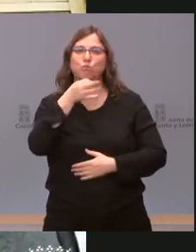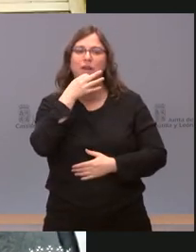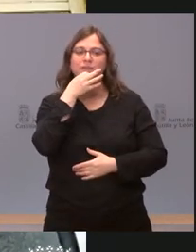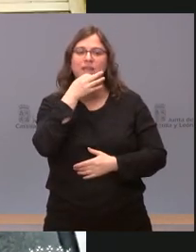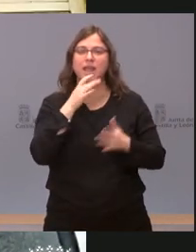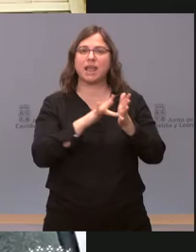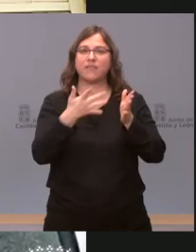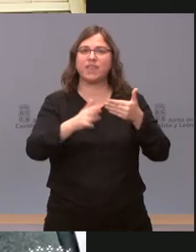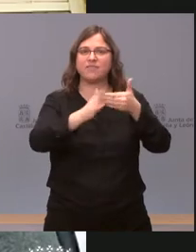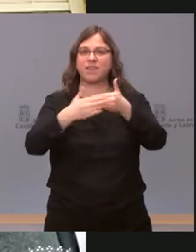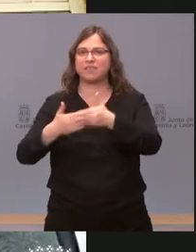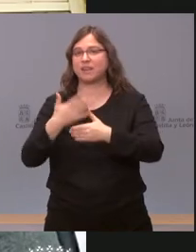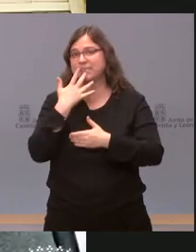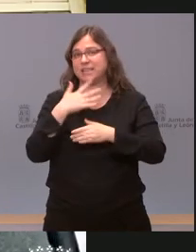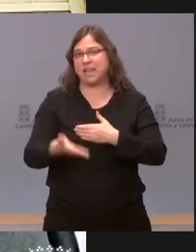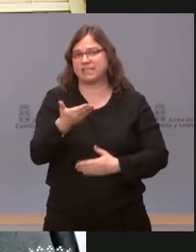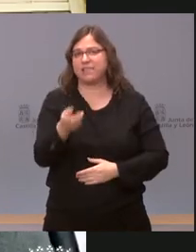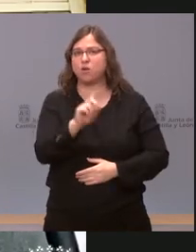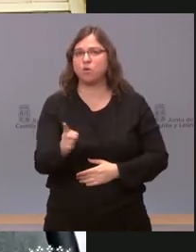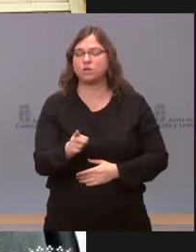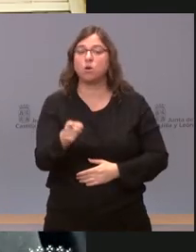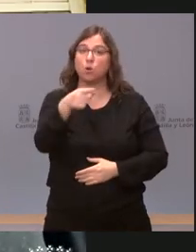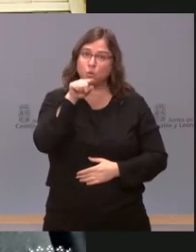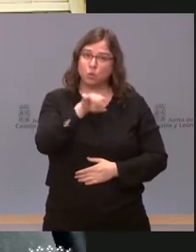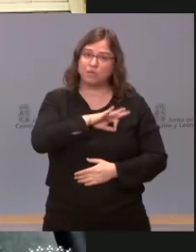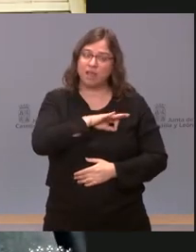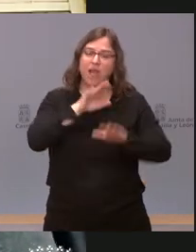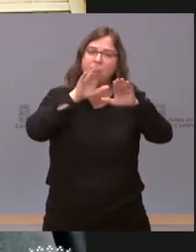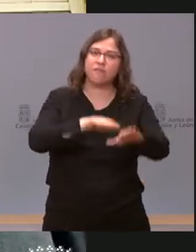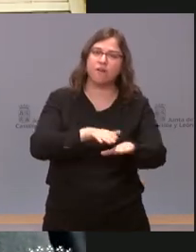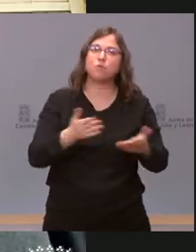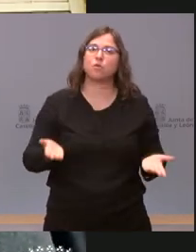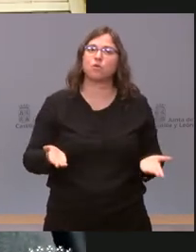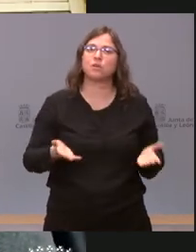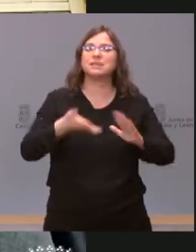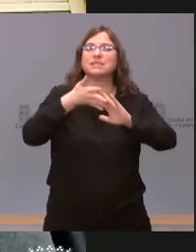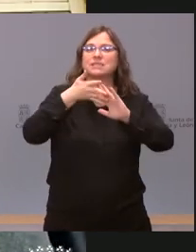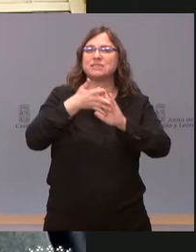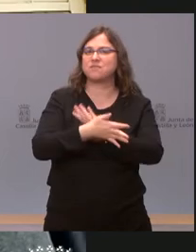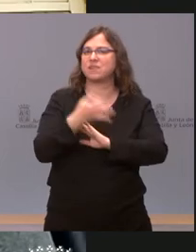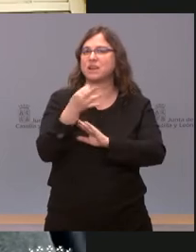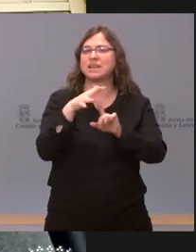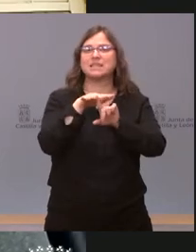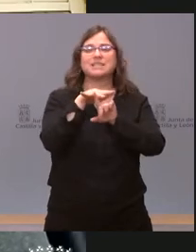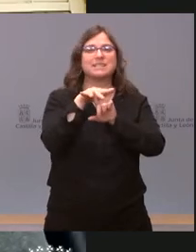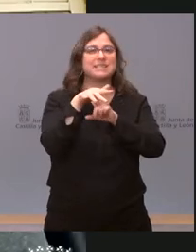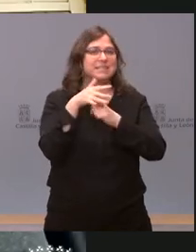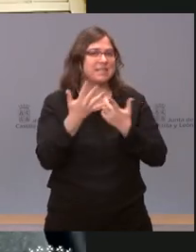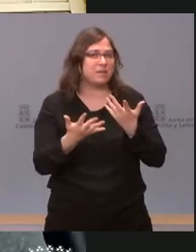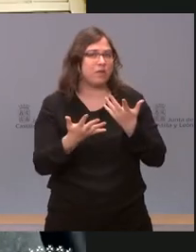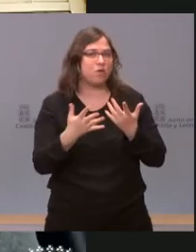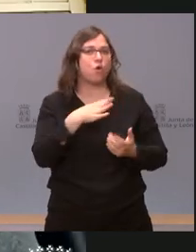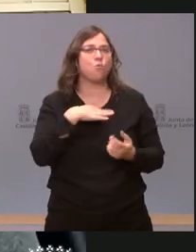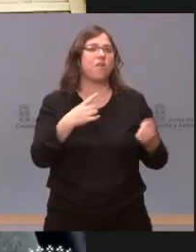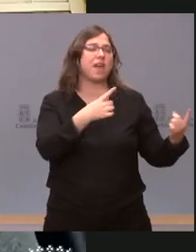los establecimientos no esenciales. Y usted se mostró favorable a eso. Eso indica que la situación quizás requiere